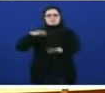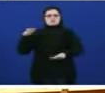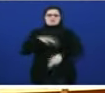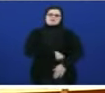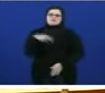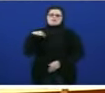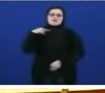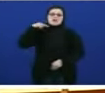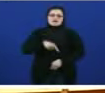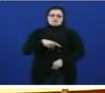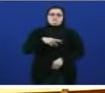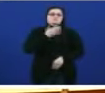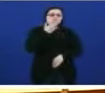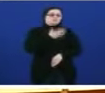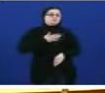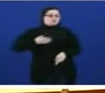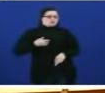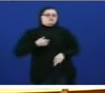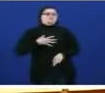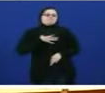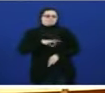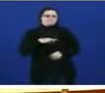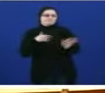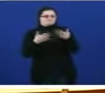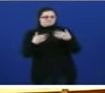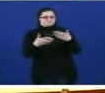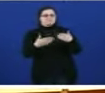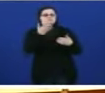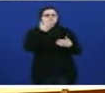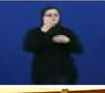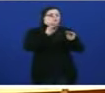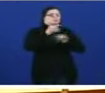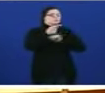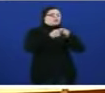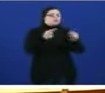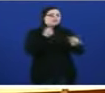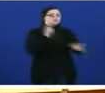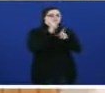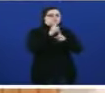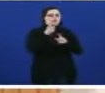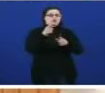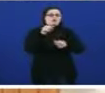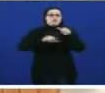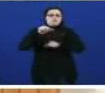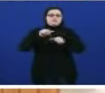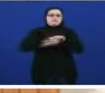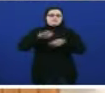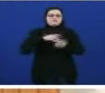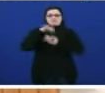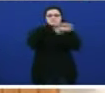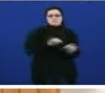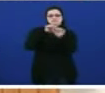aí se quere onde nos podemos encontrar señoría se as súas medidas contra a crise defenden os dereitos dos traballadores e dos autónomos